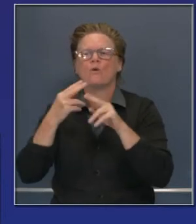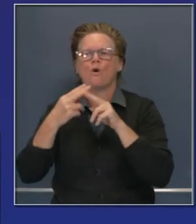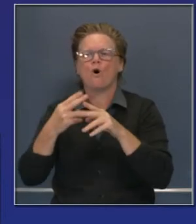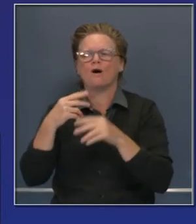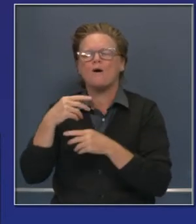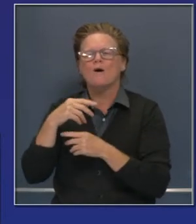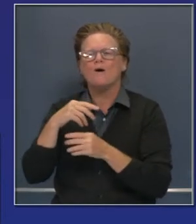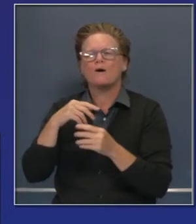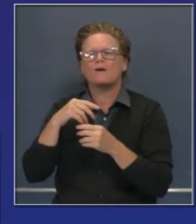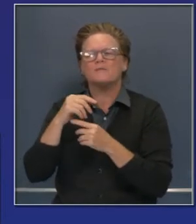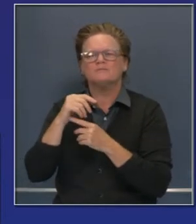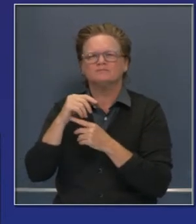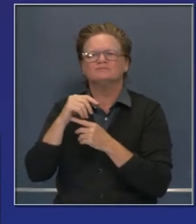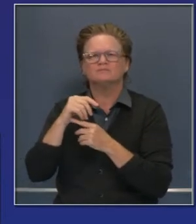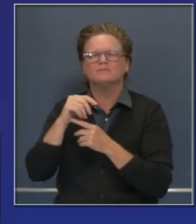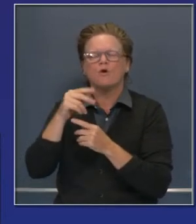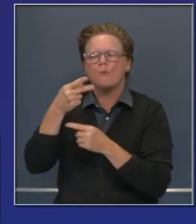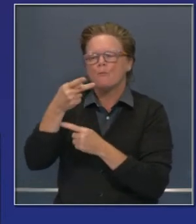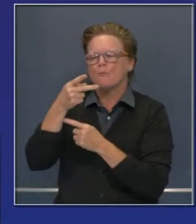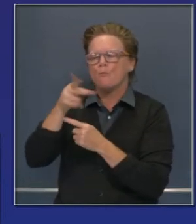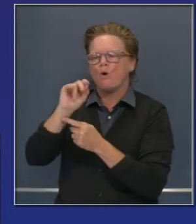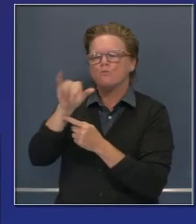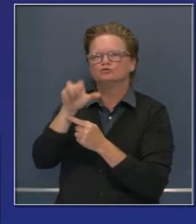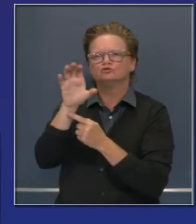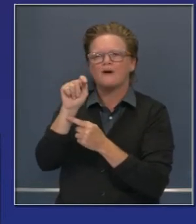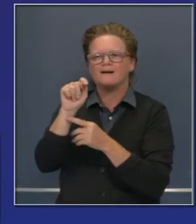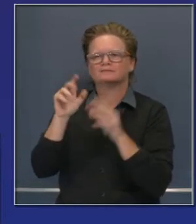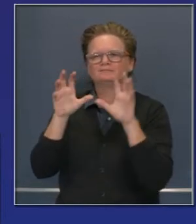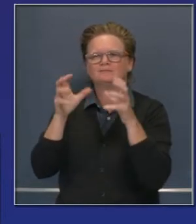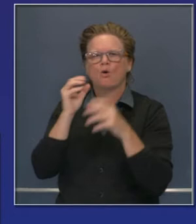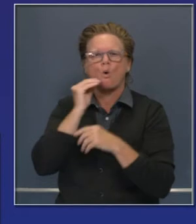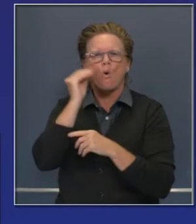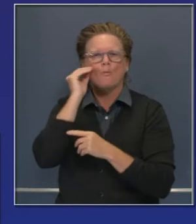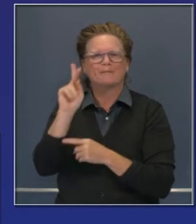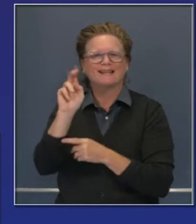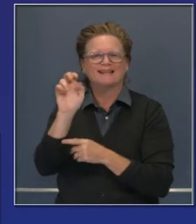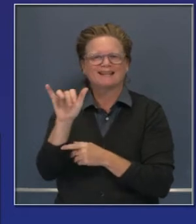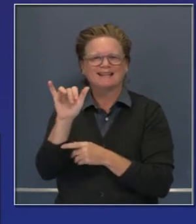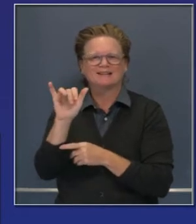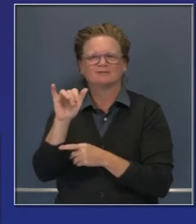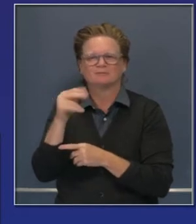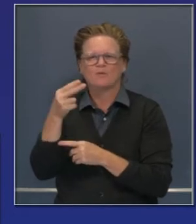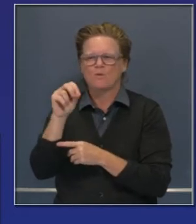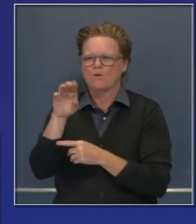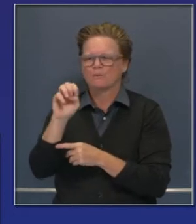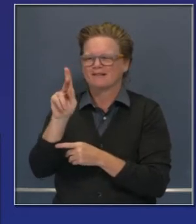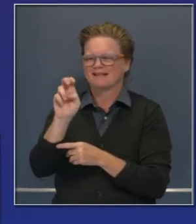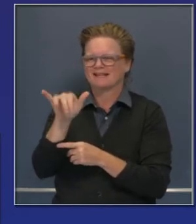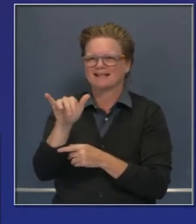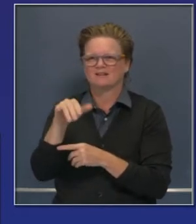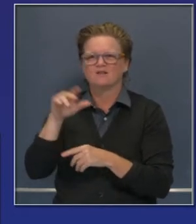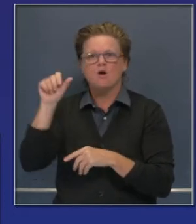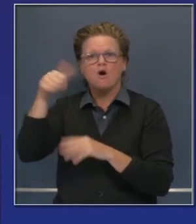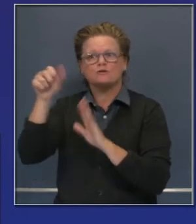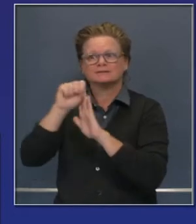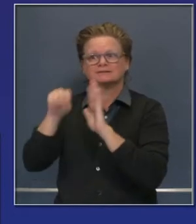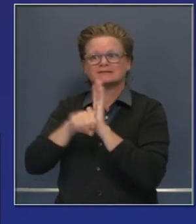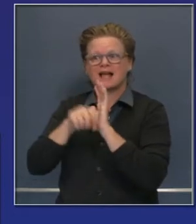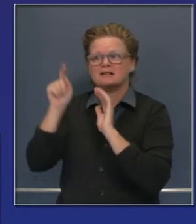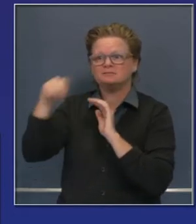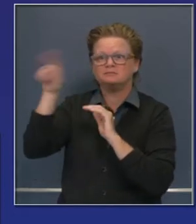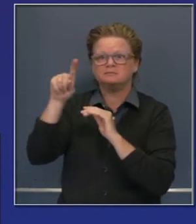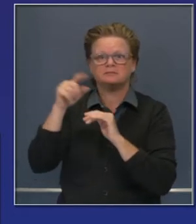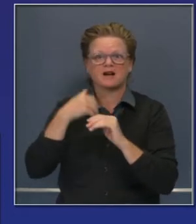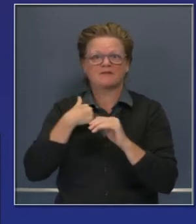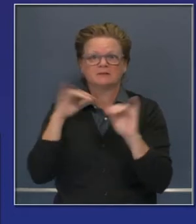iniciativa que se llama Home Key, llave de hogar. Es un proyecto que